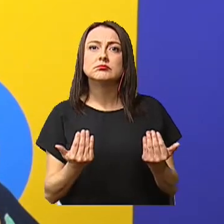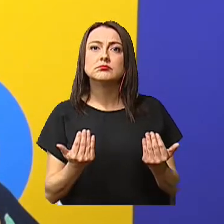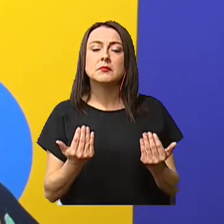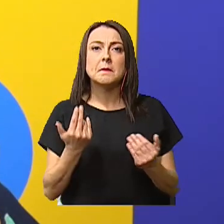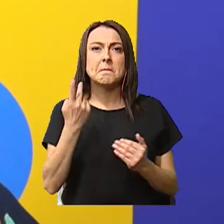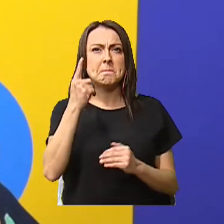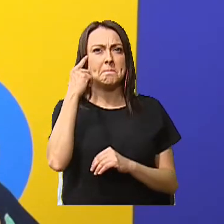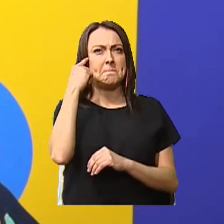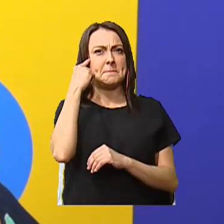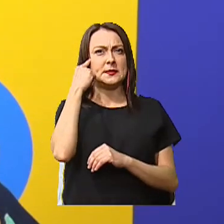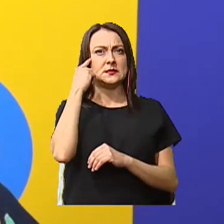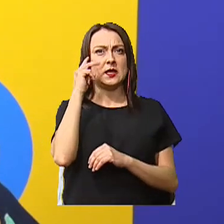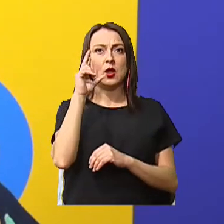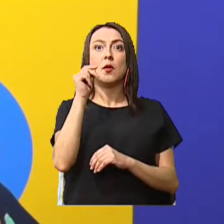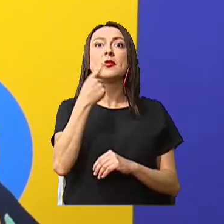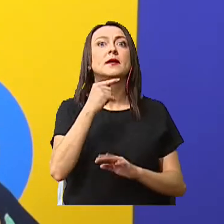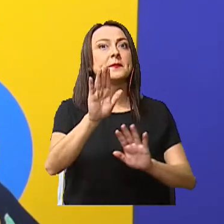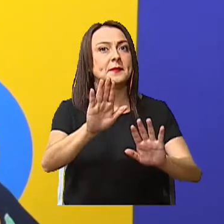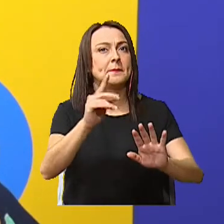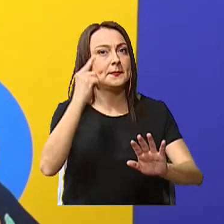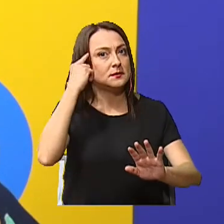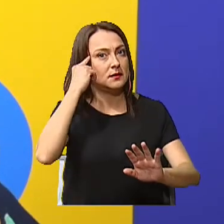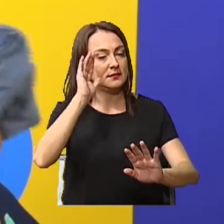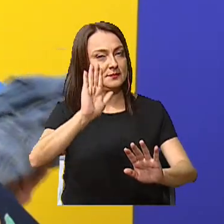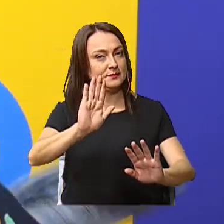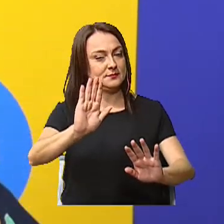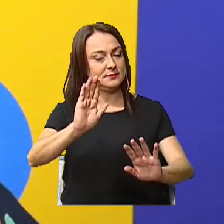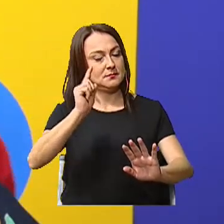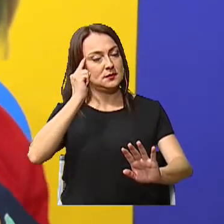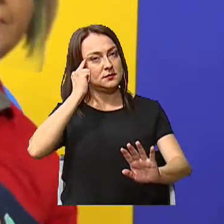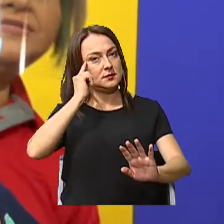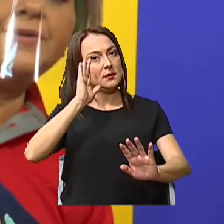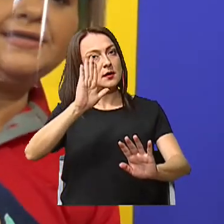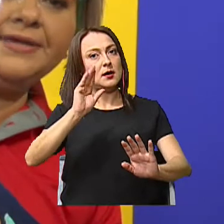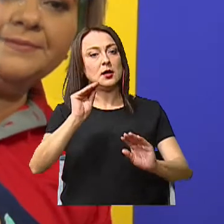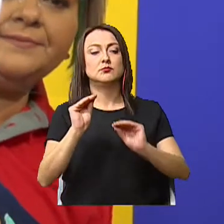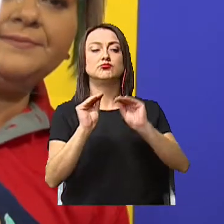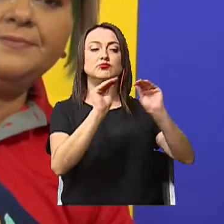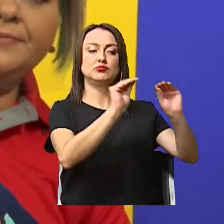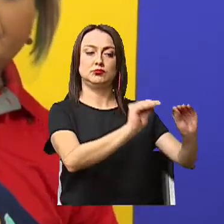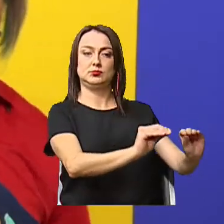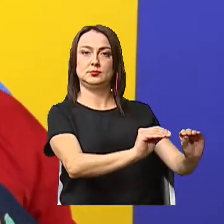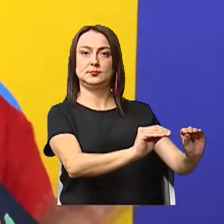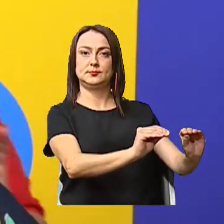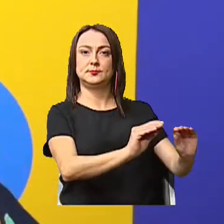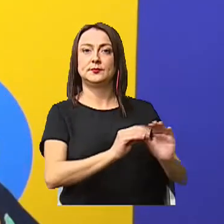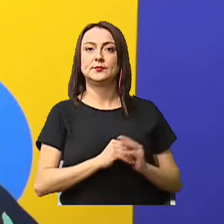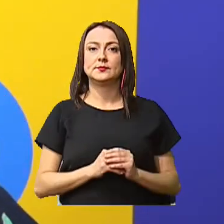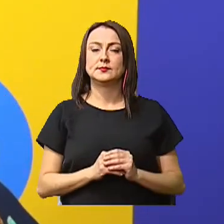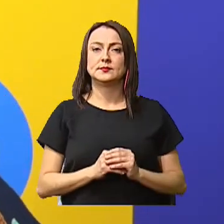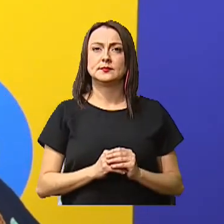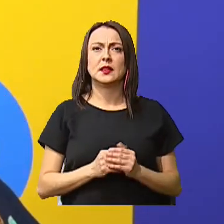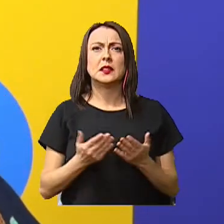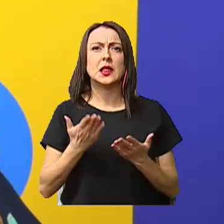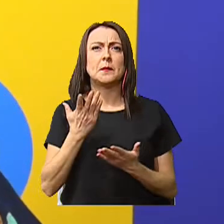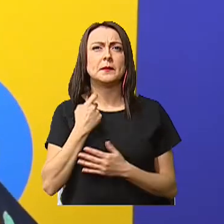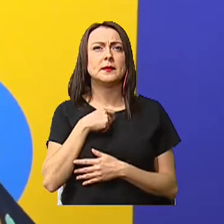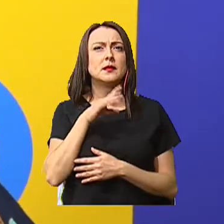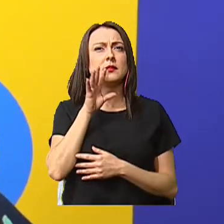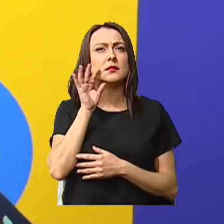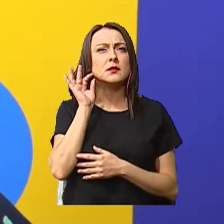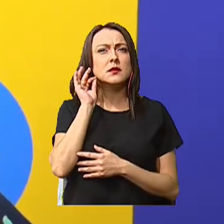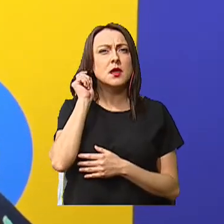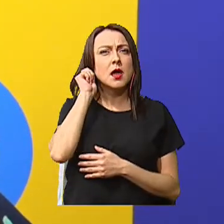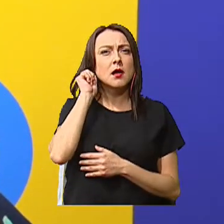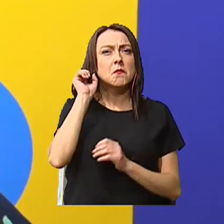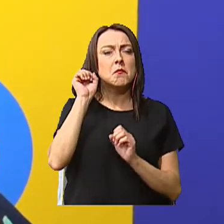van a pensar, no me digan, vamos a pensar. Vamos a ir colocando esto aquí. ¿Será que la tía Marcia